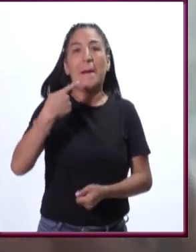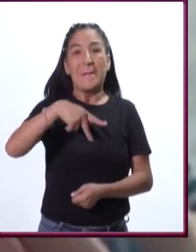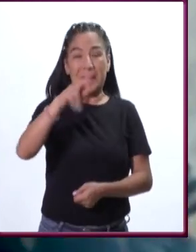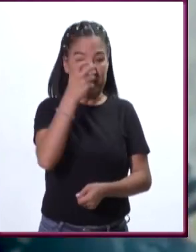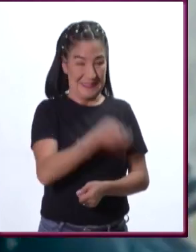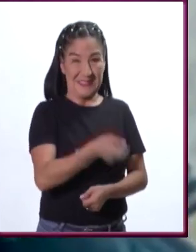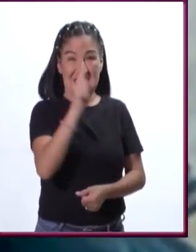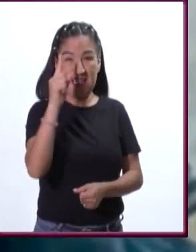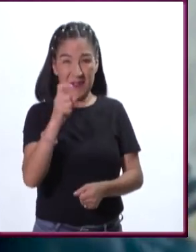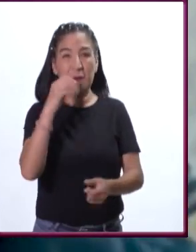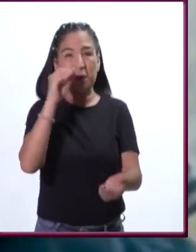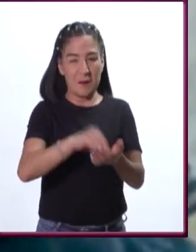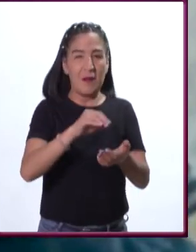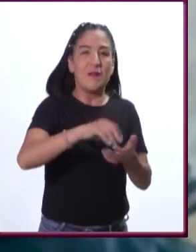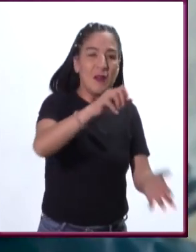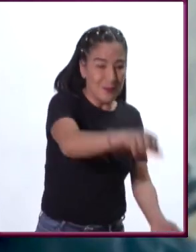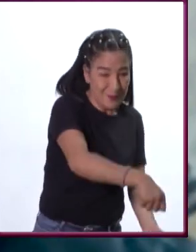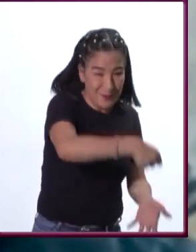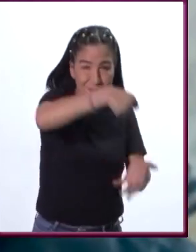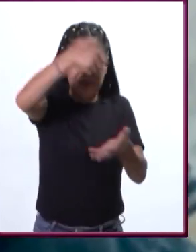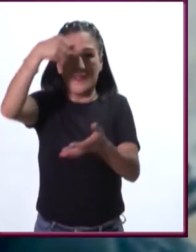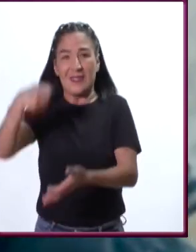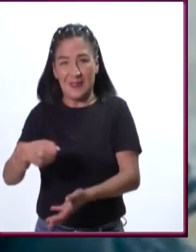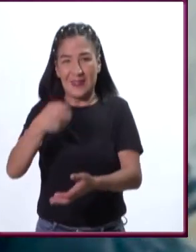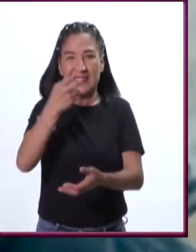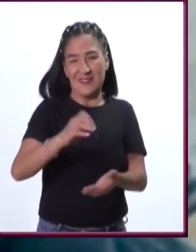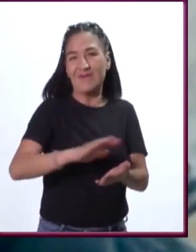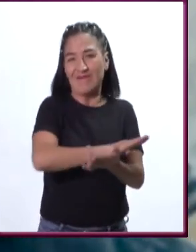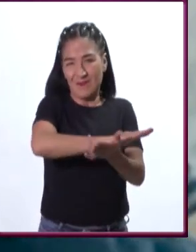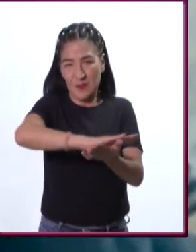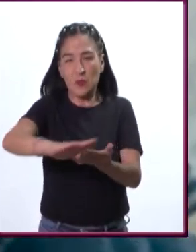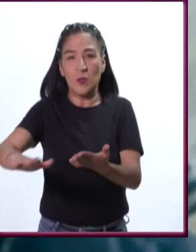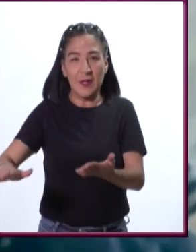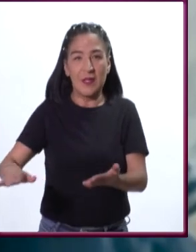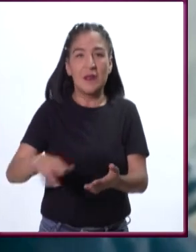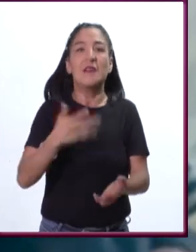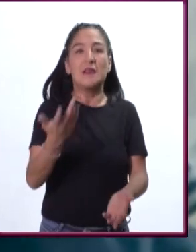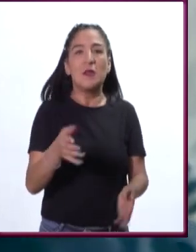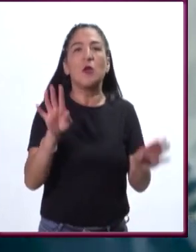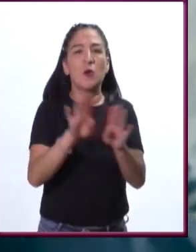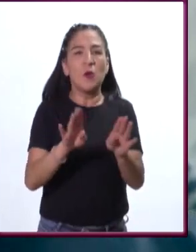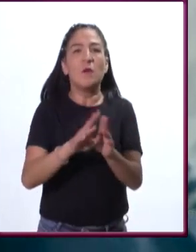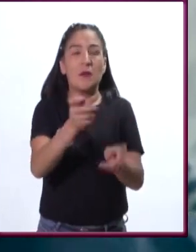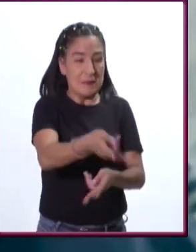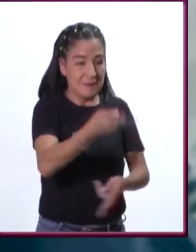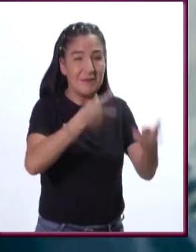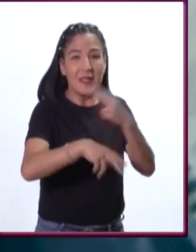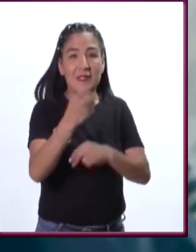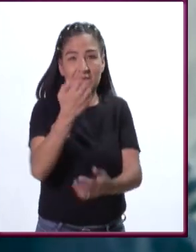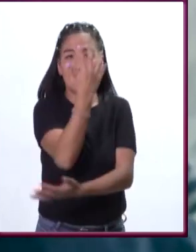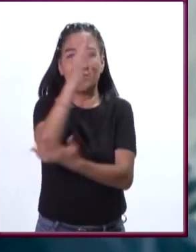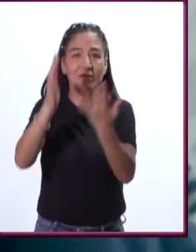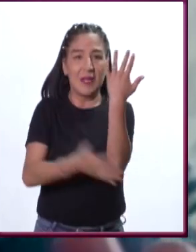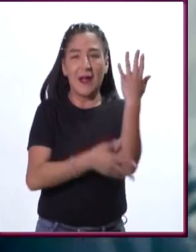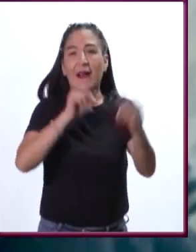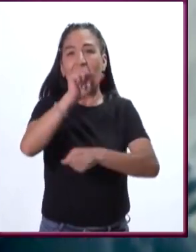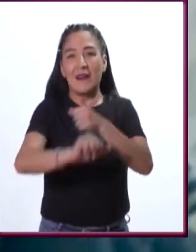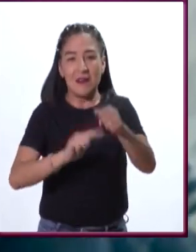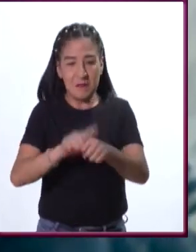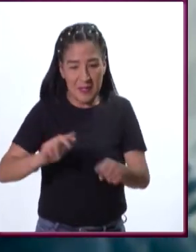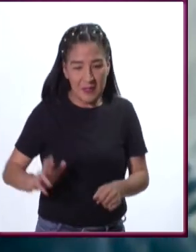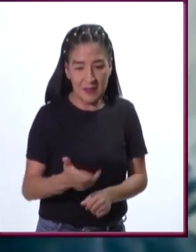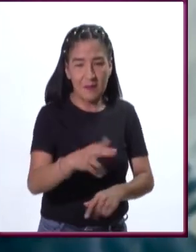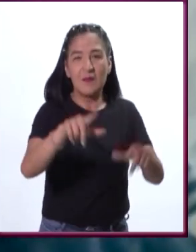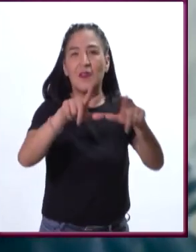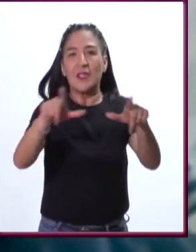Pero esa agua que todavía sacamos de nuestro propio subsuelo viene de los ecosistemas naturales, viene